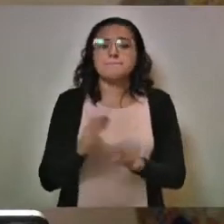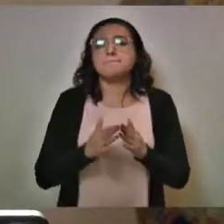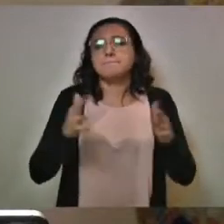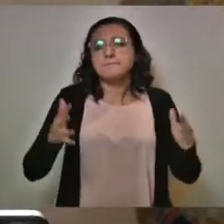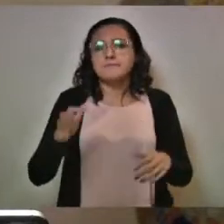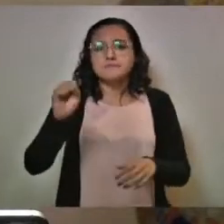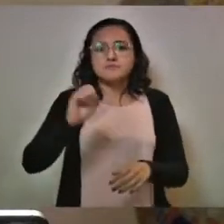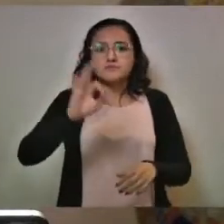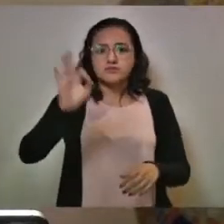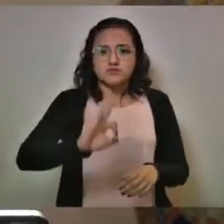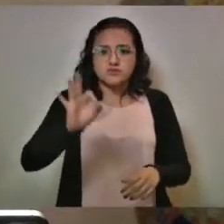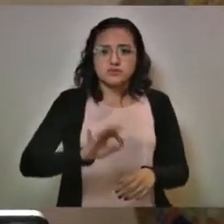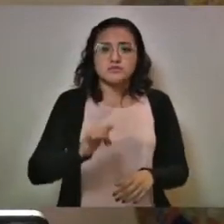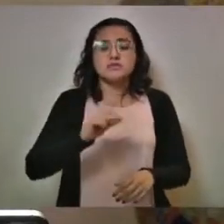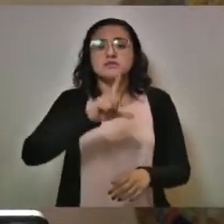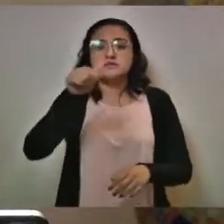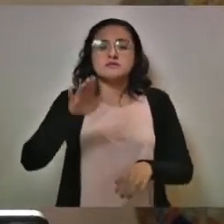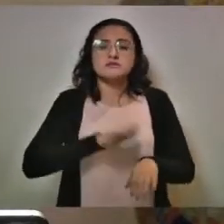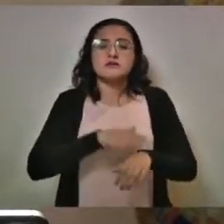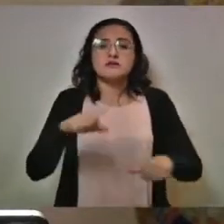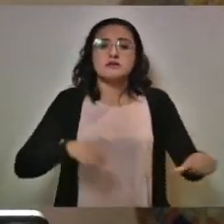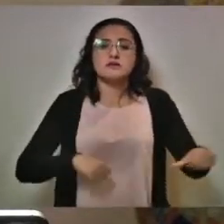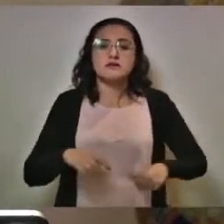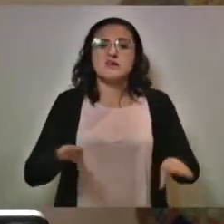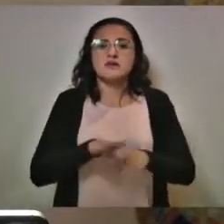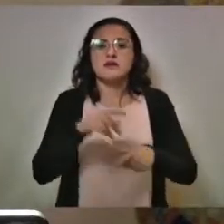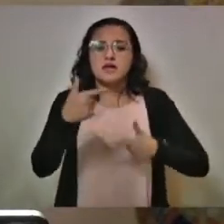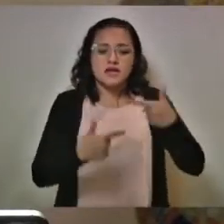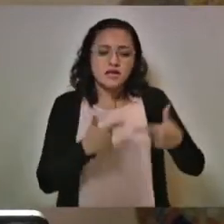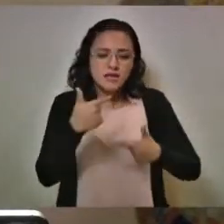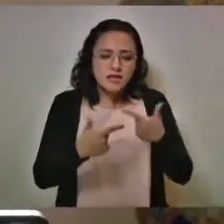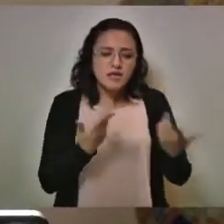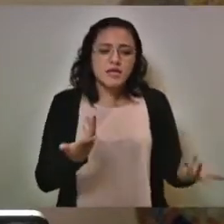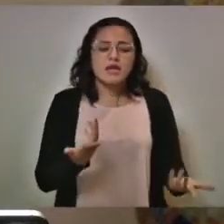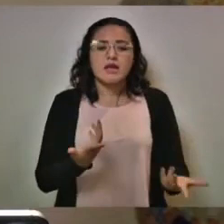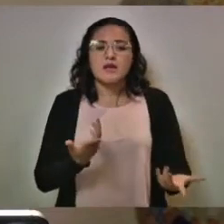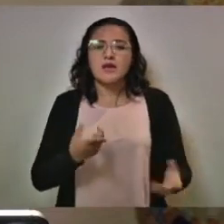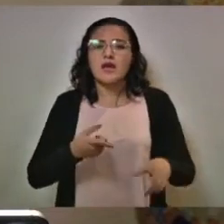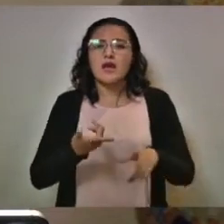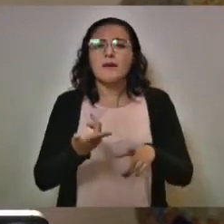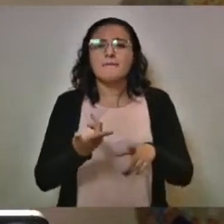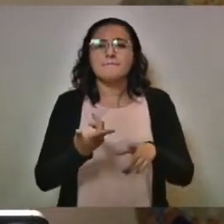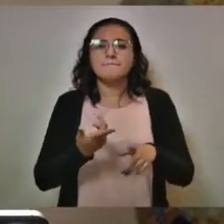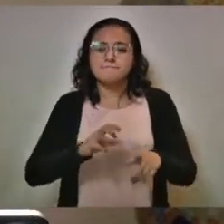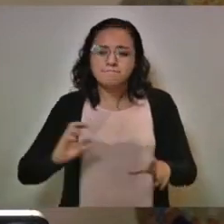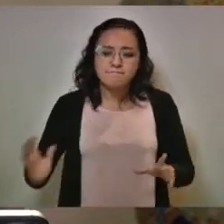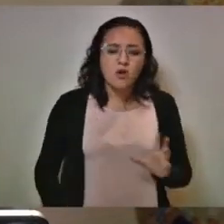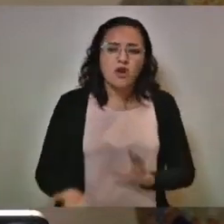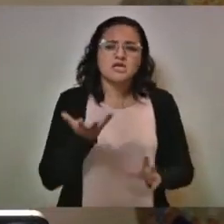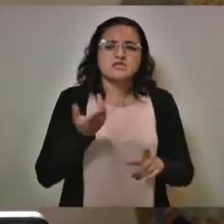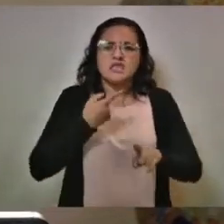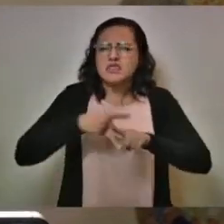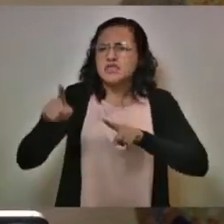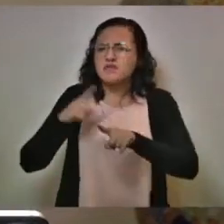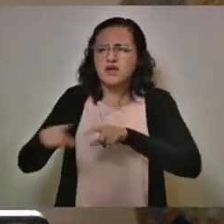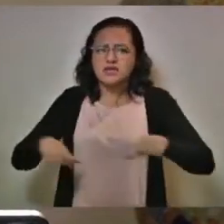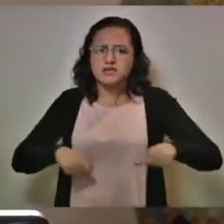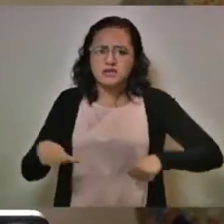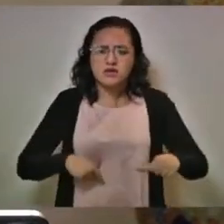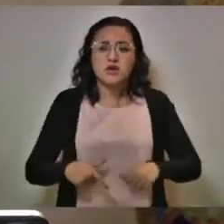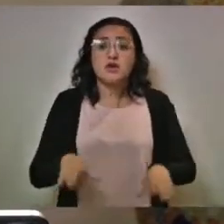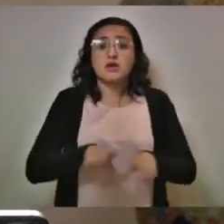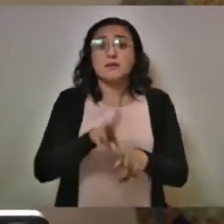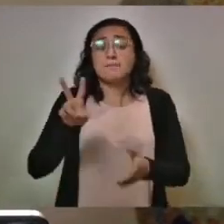tienes el 60% y ya entran actividades como gimnasios, billares, boliches y en el verde ya es cuando entran